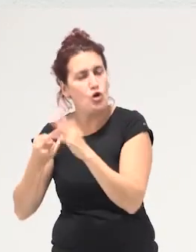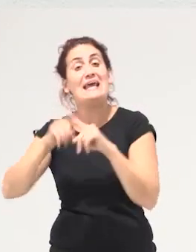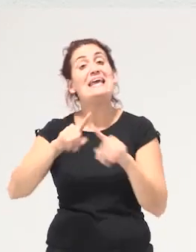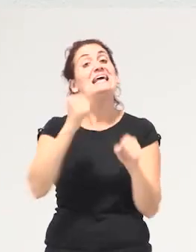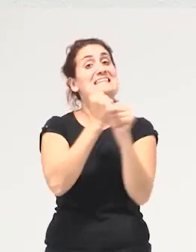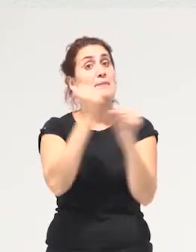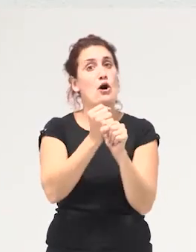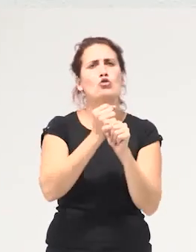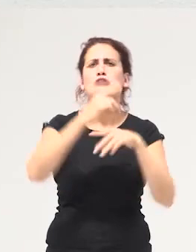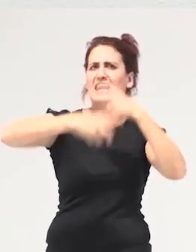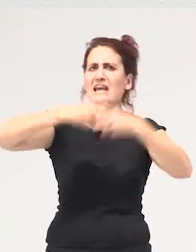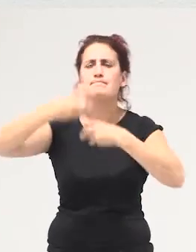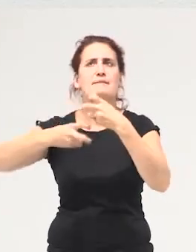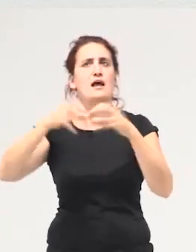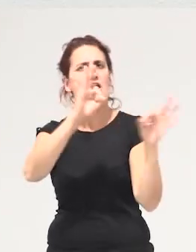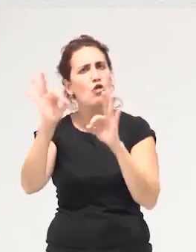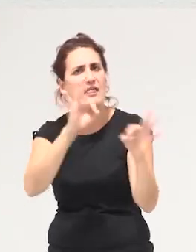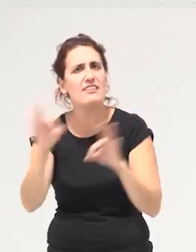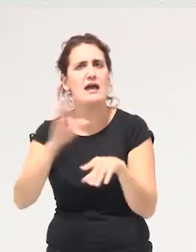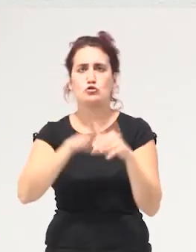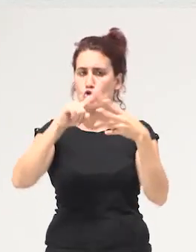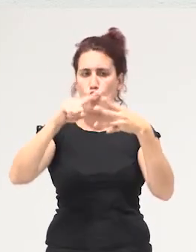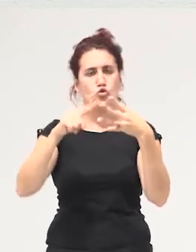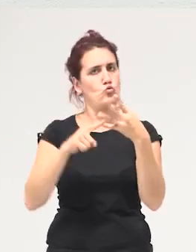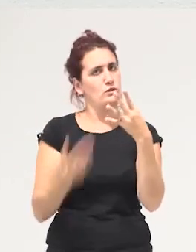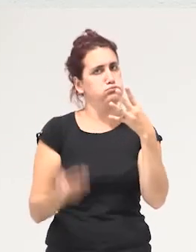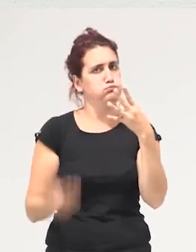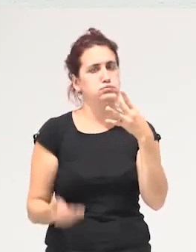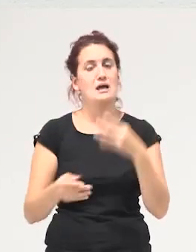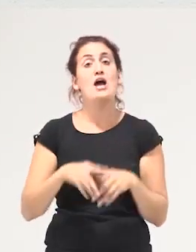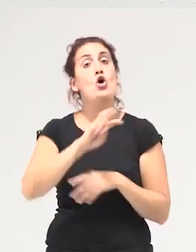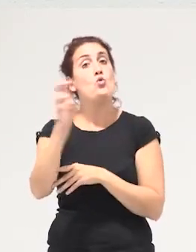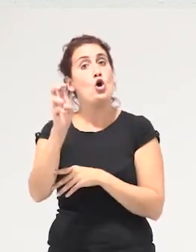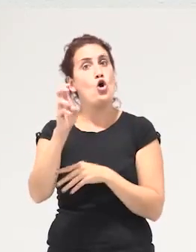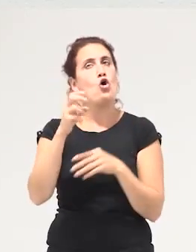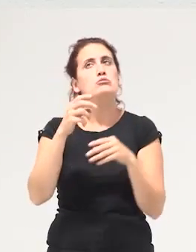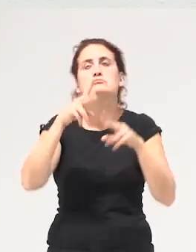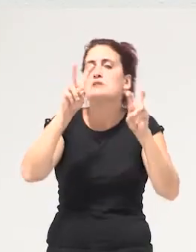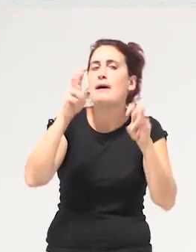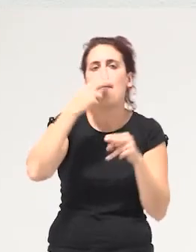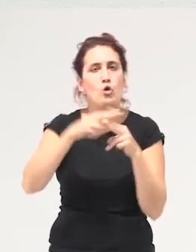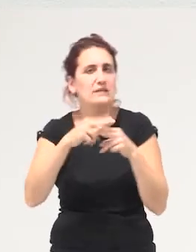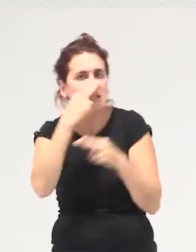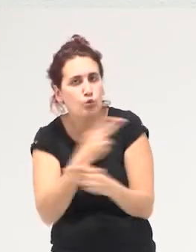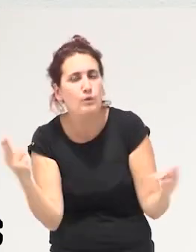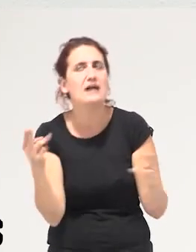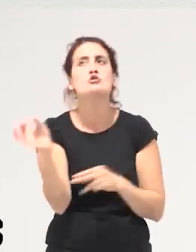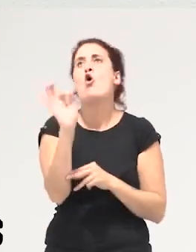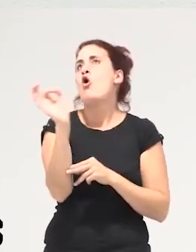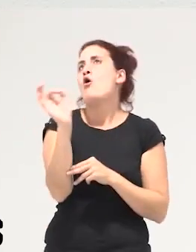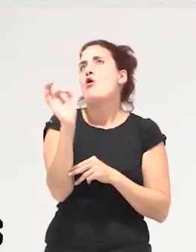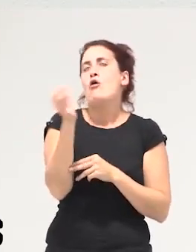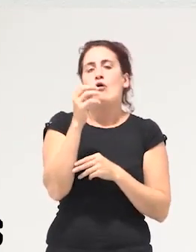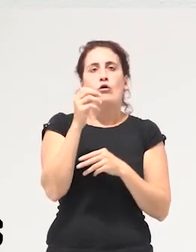trabajos socialmente necesarios serían cuatro elementos centrales y luego hay una serie de políticas públicas o de no políticas públicas sino